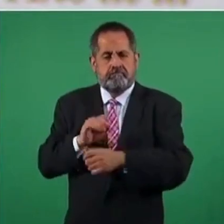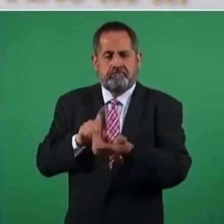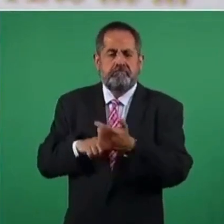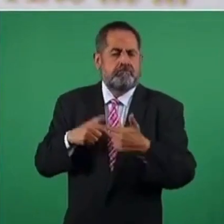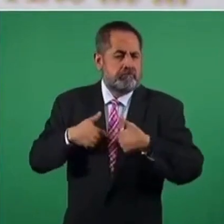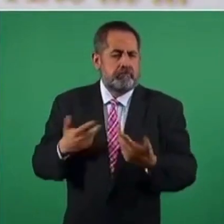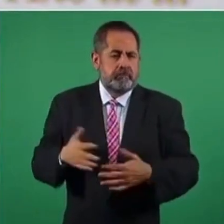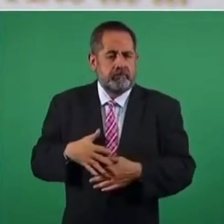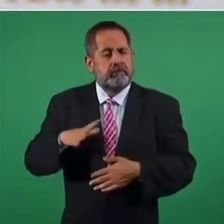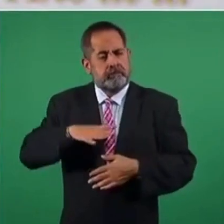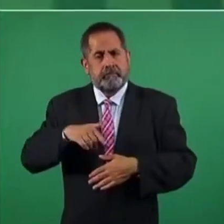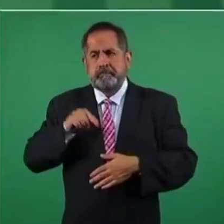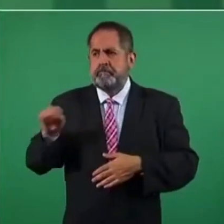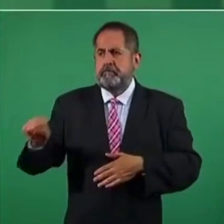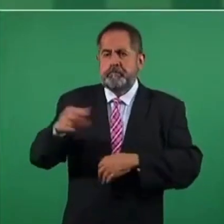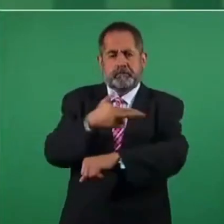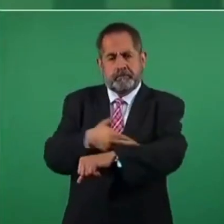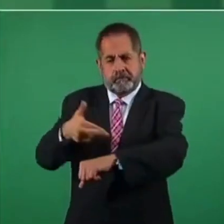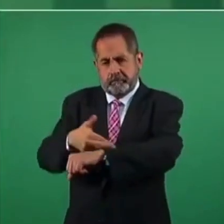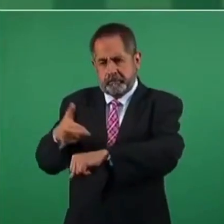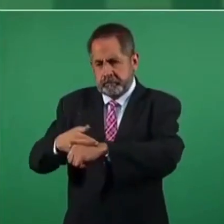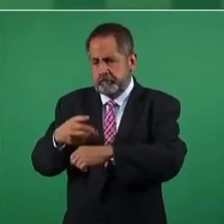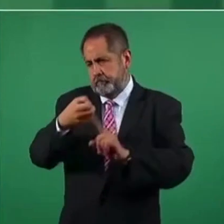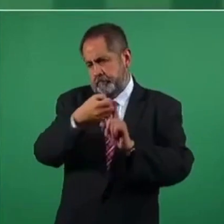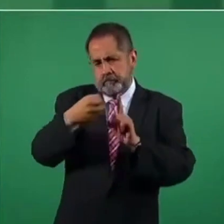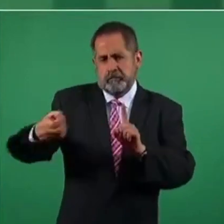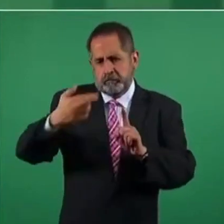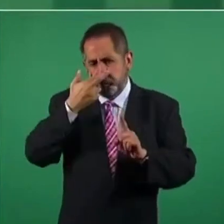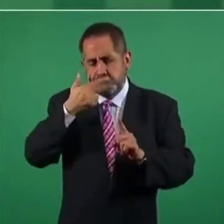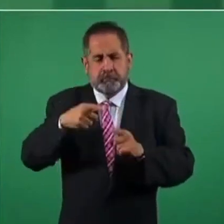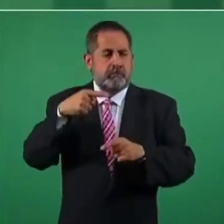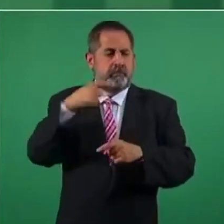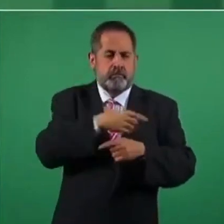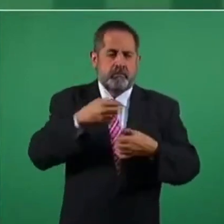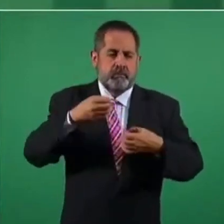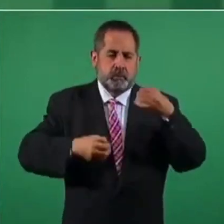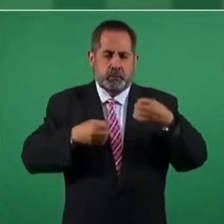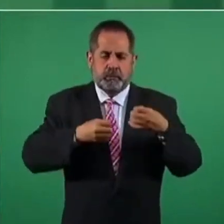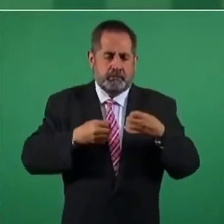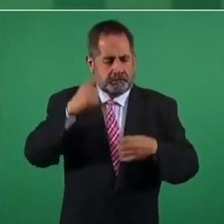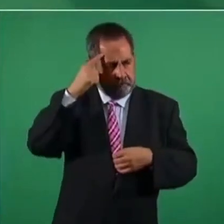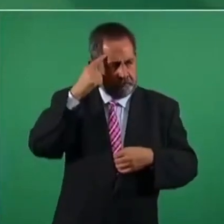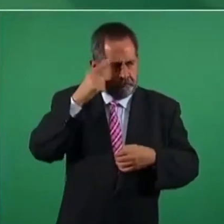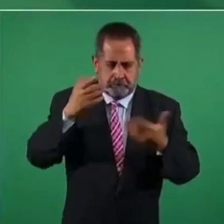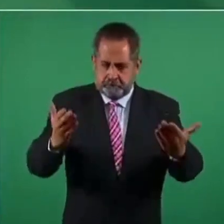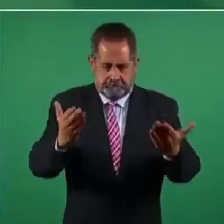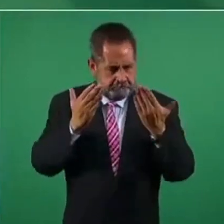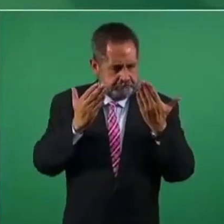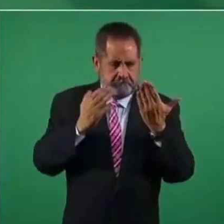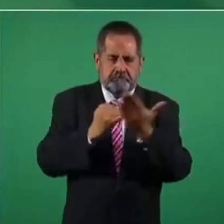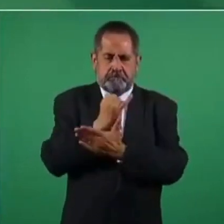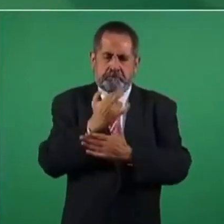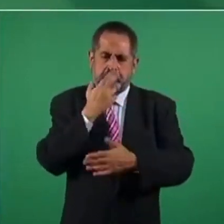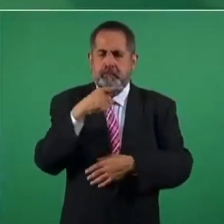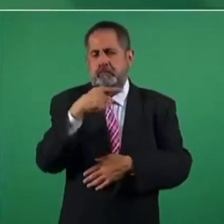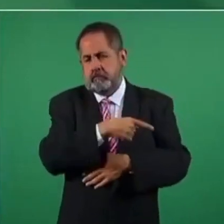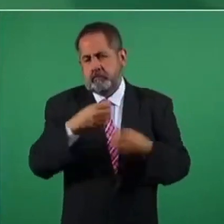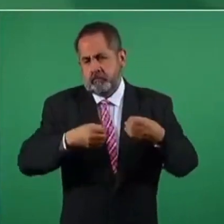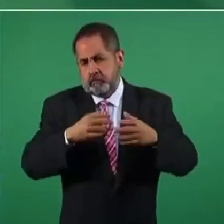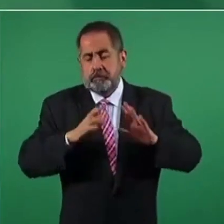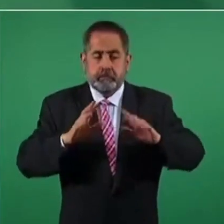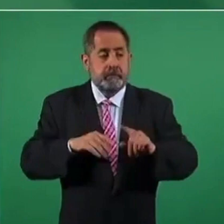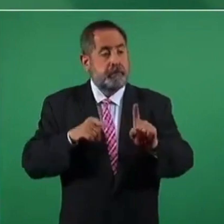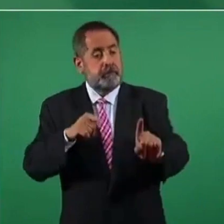mecanismos procesales que las partes tienen para efecto de que sean jueces los que resuelvan y por supuesto que el